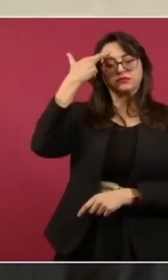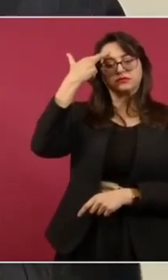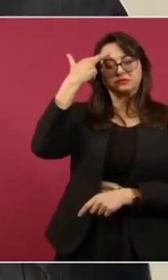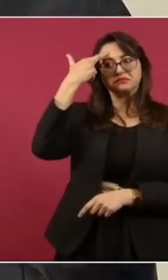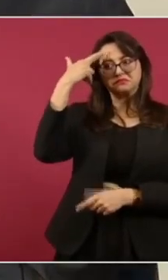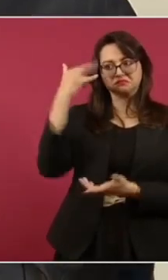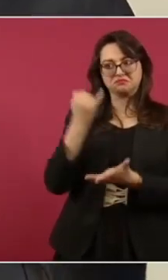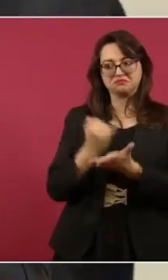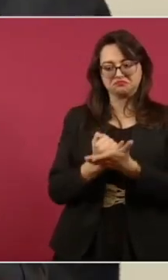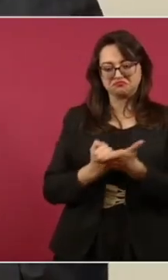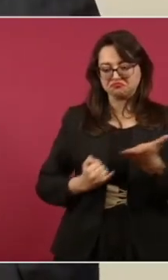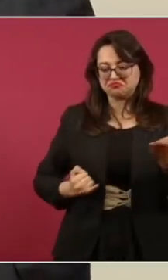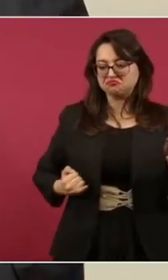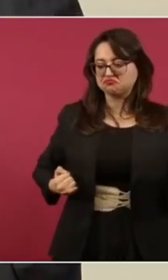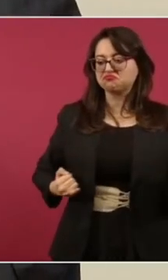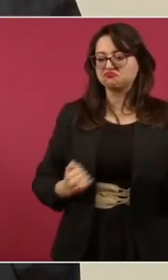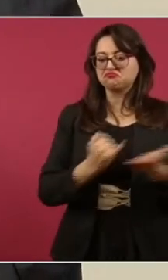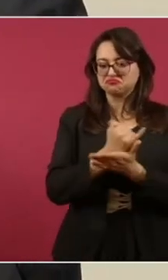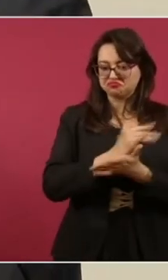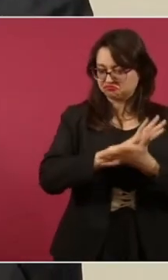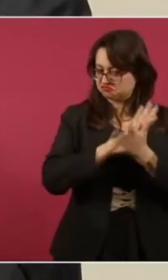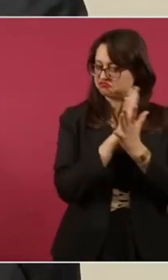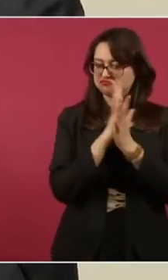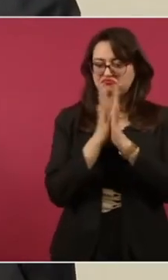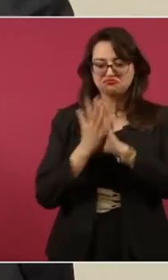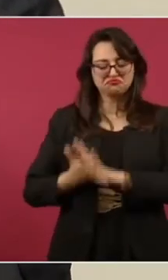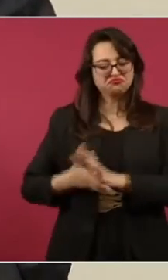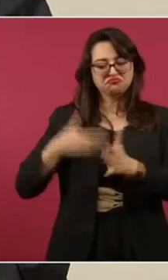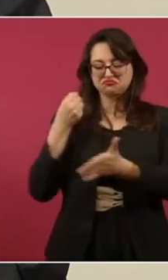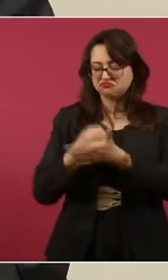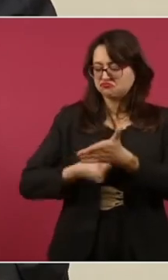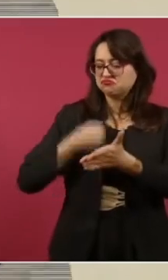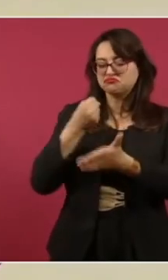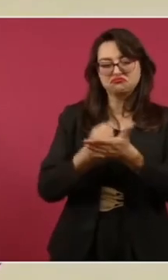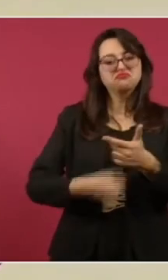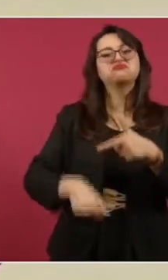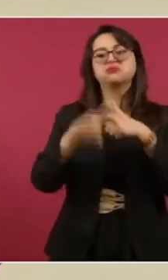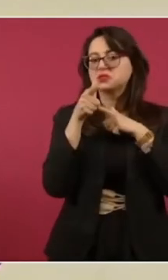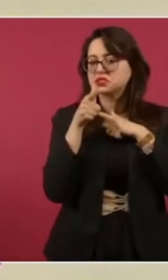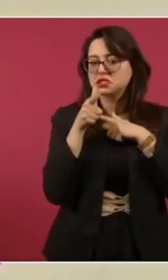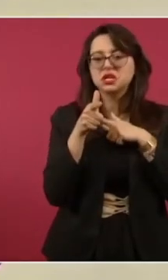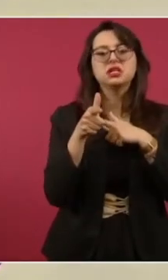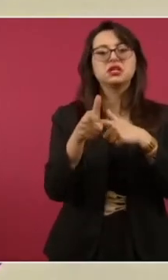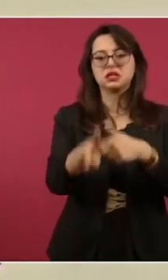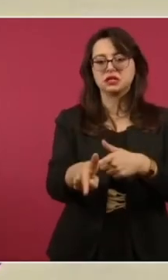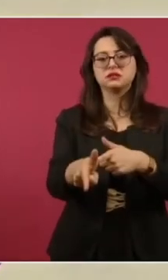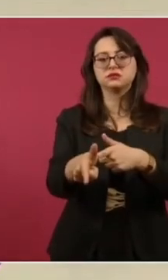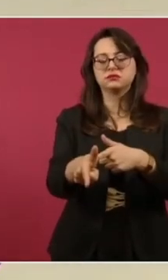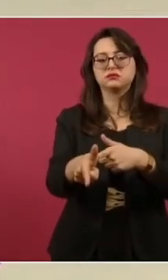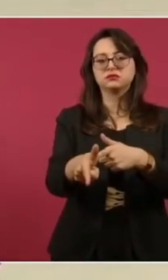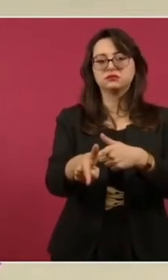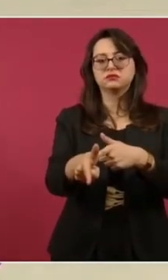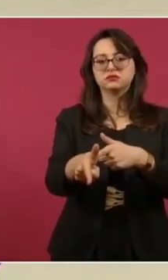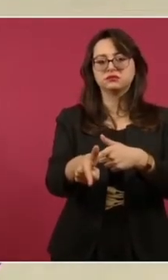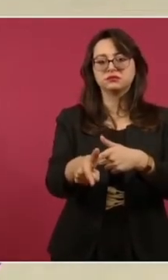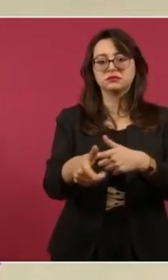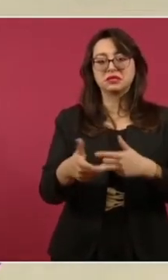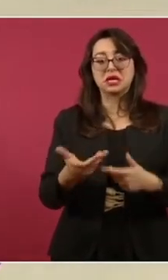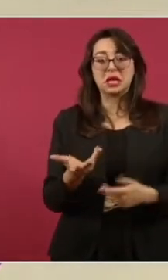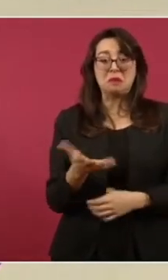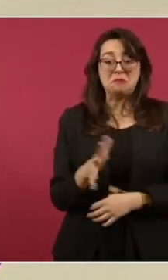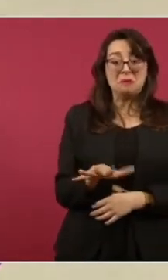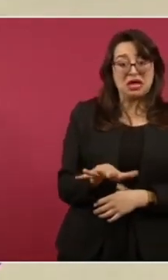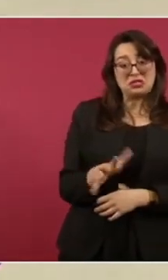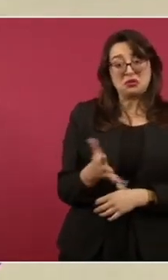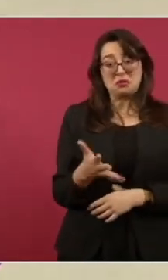que hemos tomado desde que inició el gobierno, no a las medias